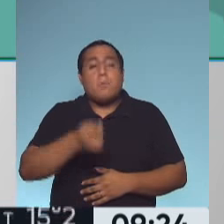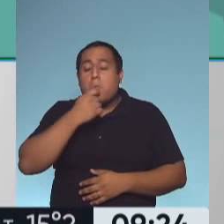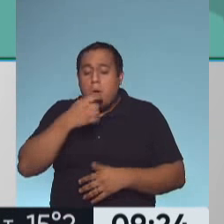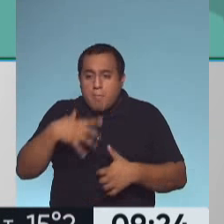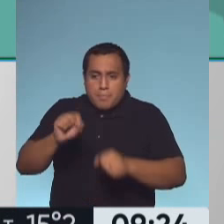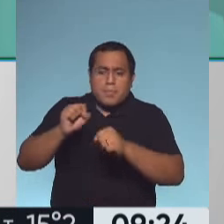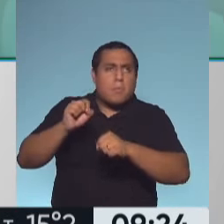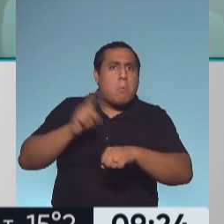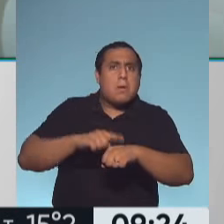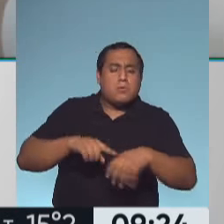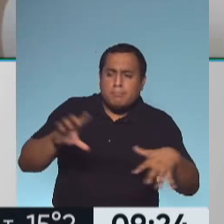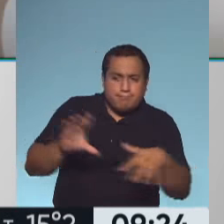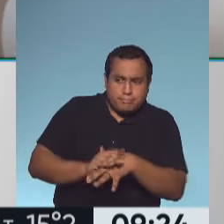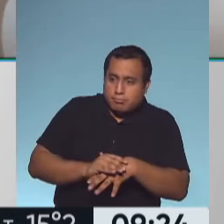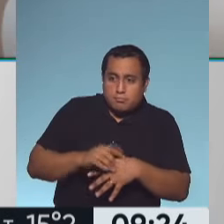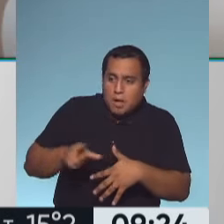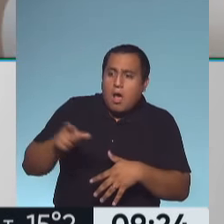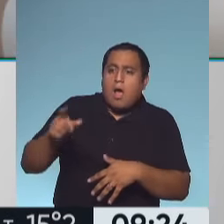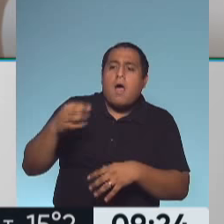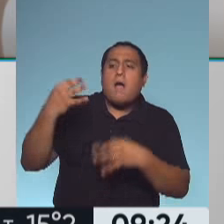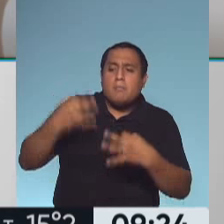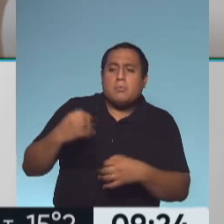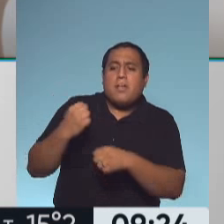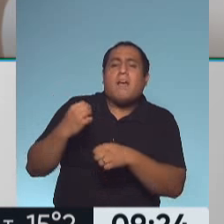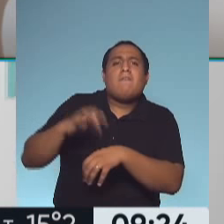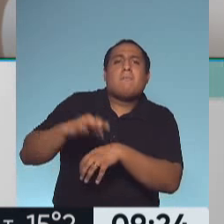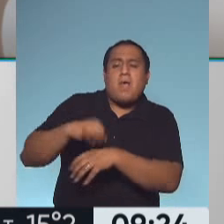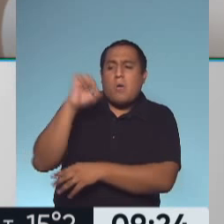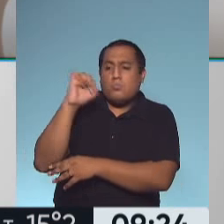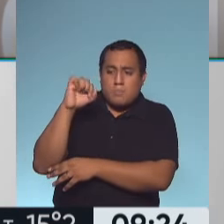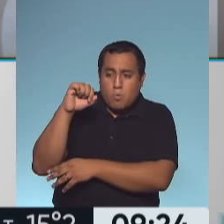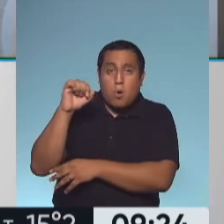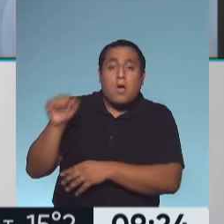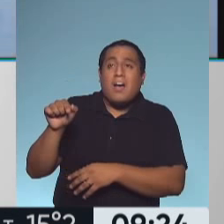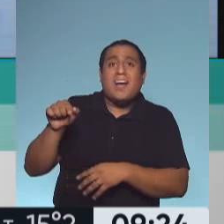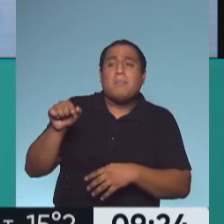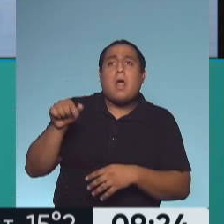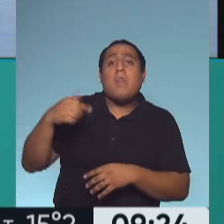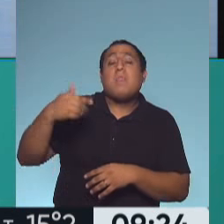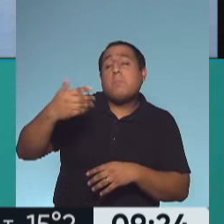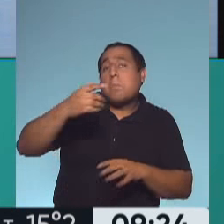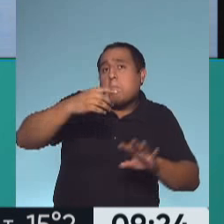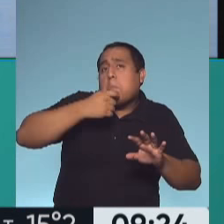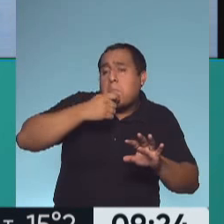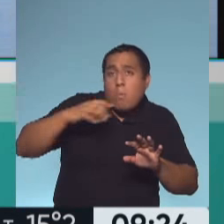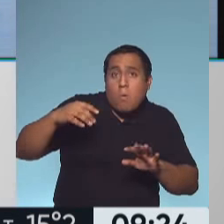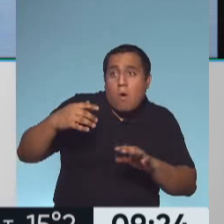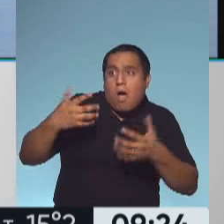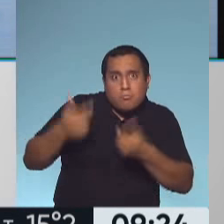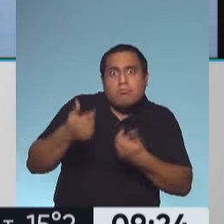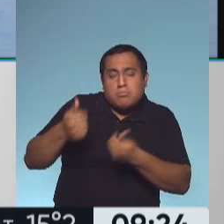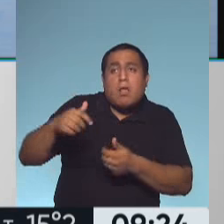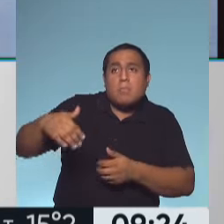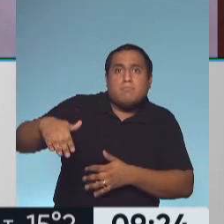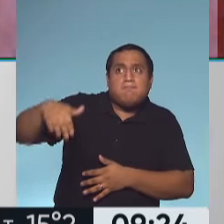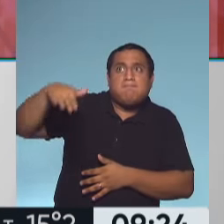a tiempo para concluir, ¿no? ¿Hay un buen pronóstico, hay posibilidad de que en su adultez quizás pueda tener